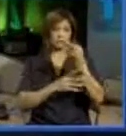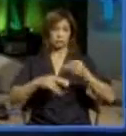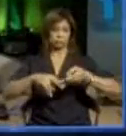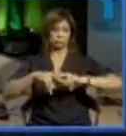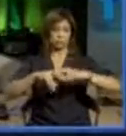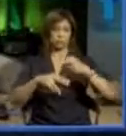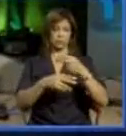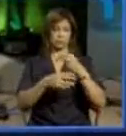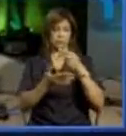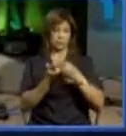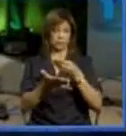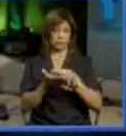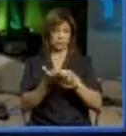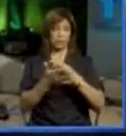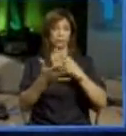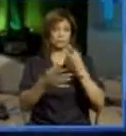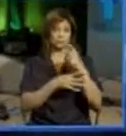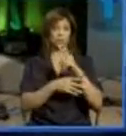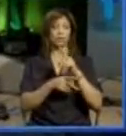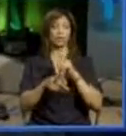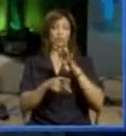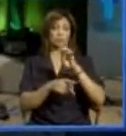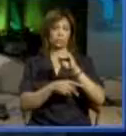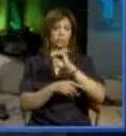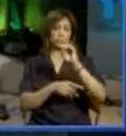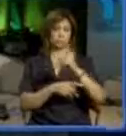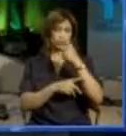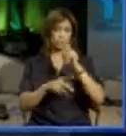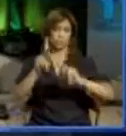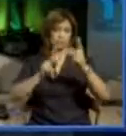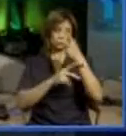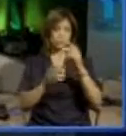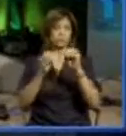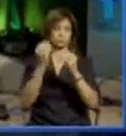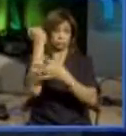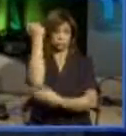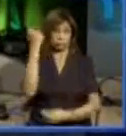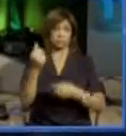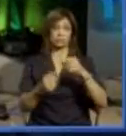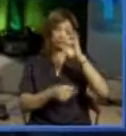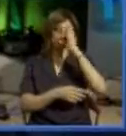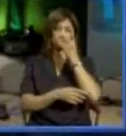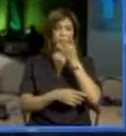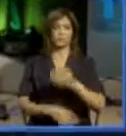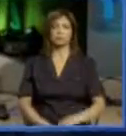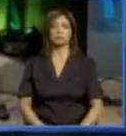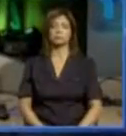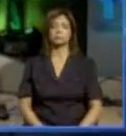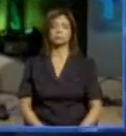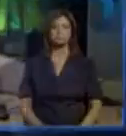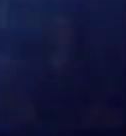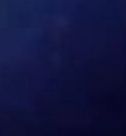crecimiento del PIB per cápita del 40% de la población más pobre en cada país.